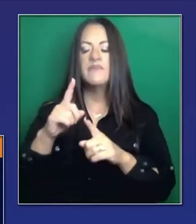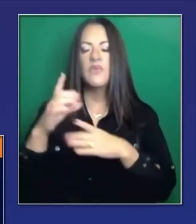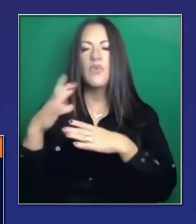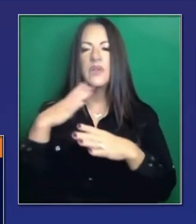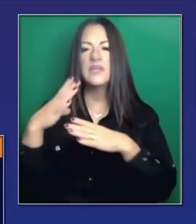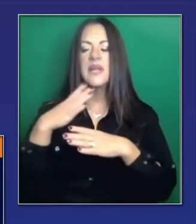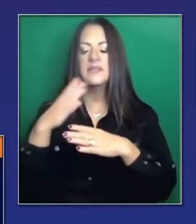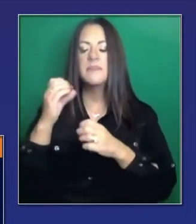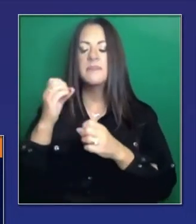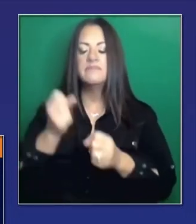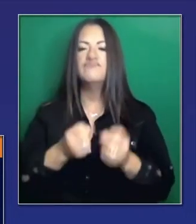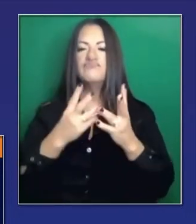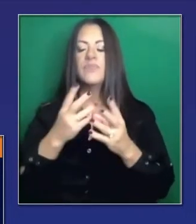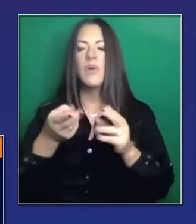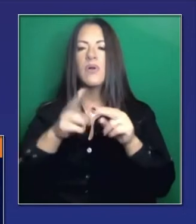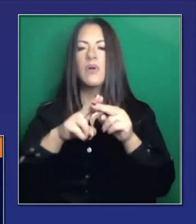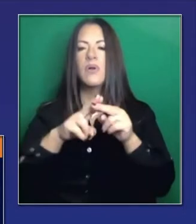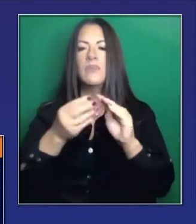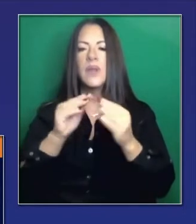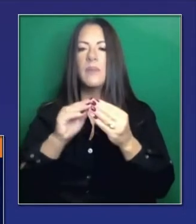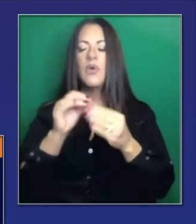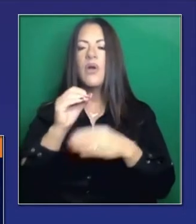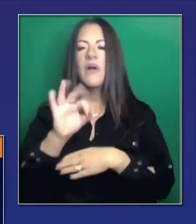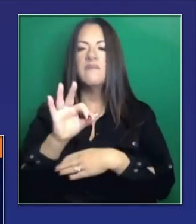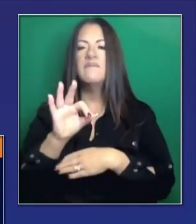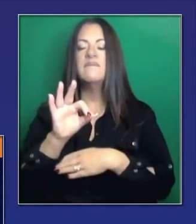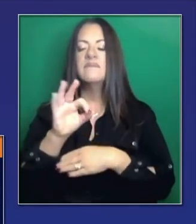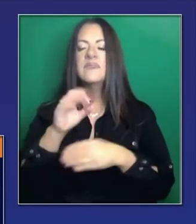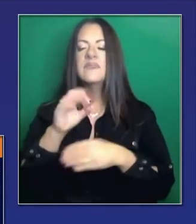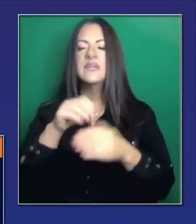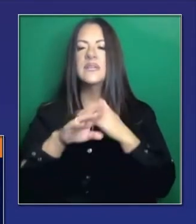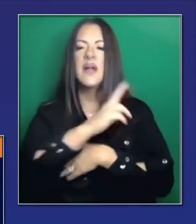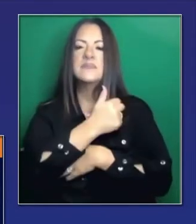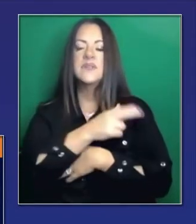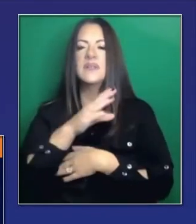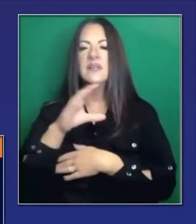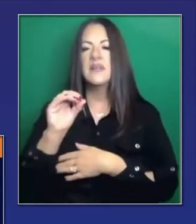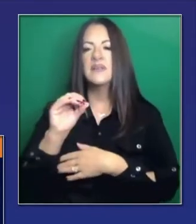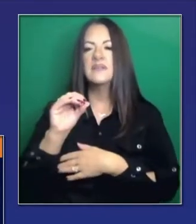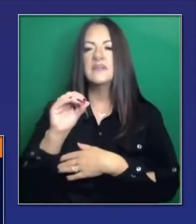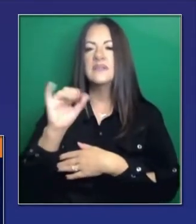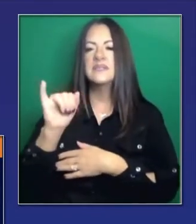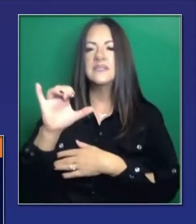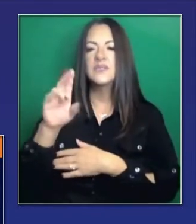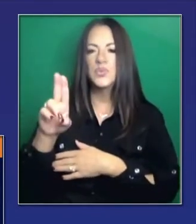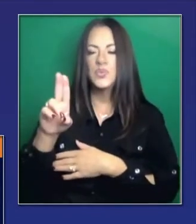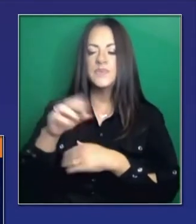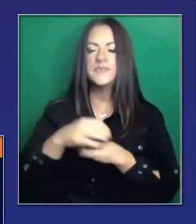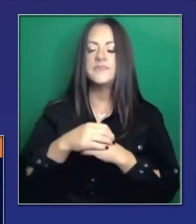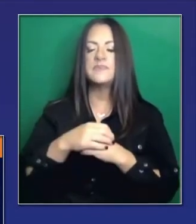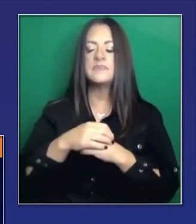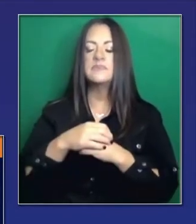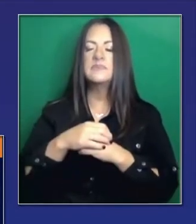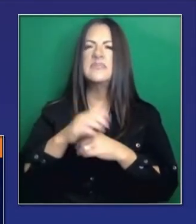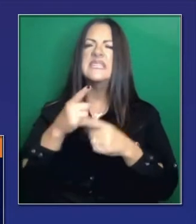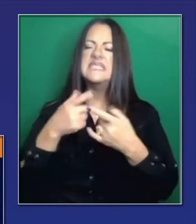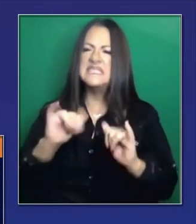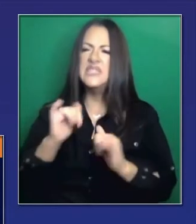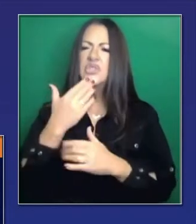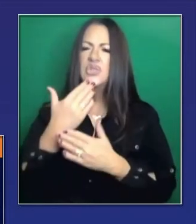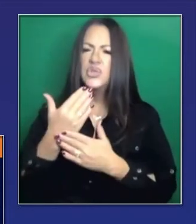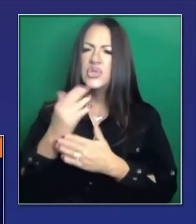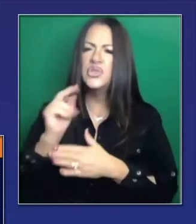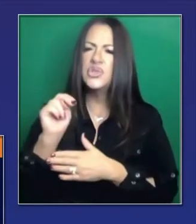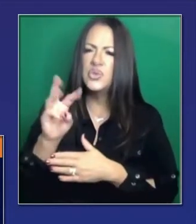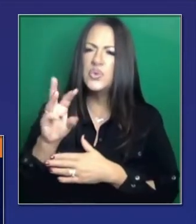Considerando índices de hospitalización, ingresos a unidades de cuidados intensivos durante los días feriados, es buena noticia